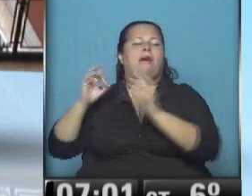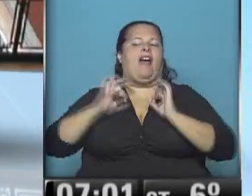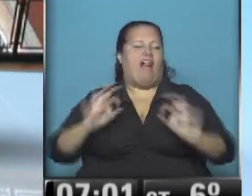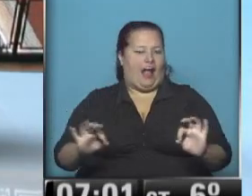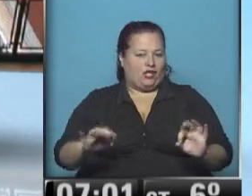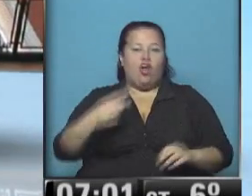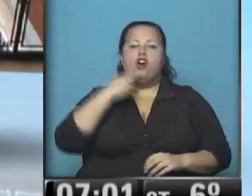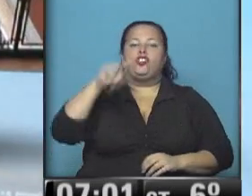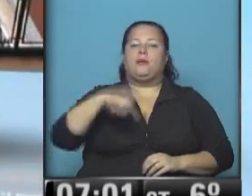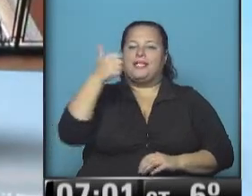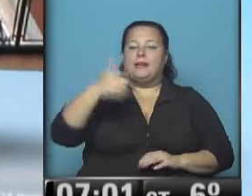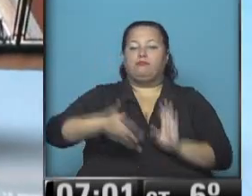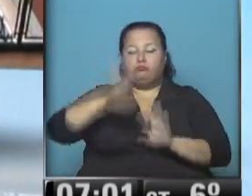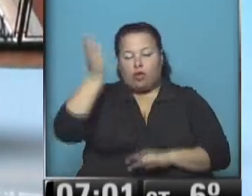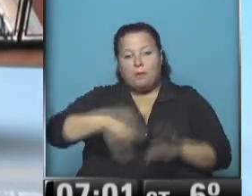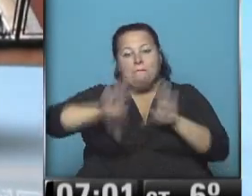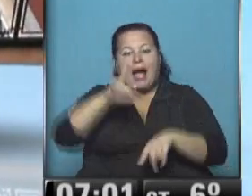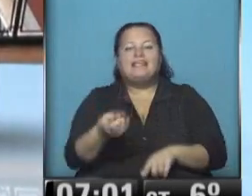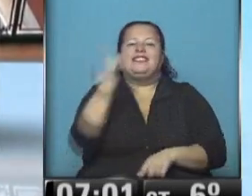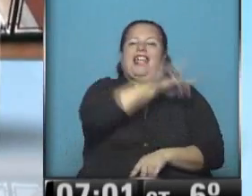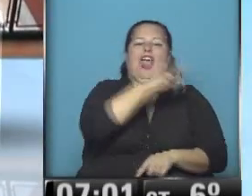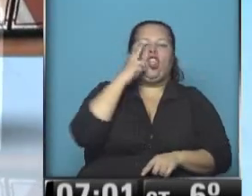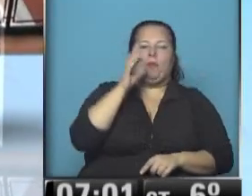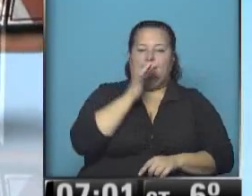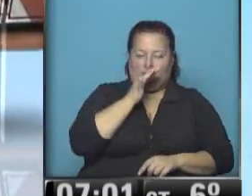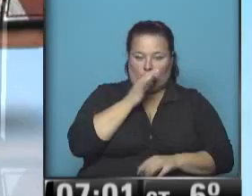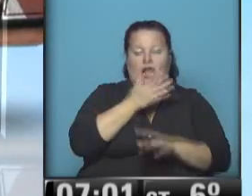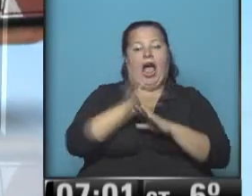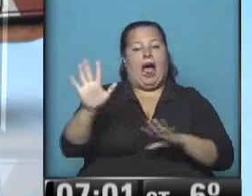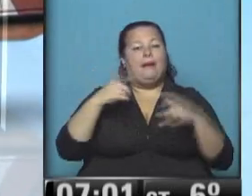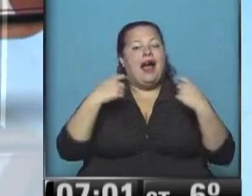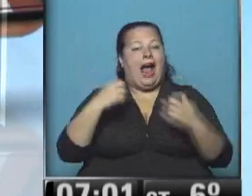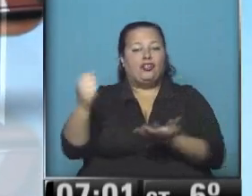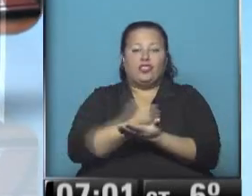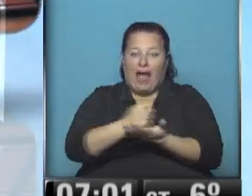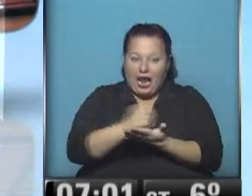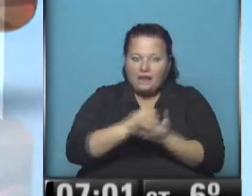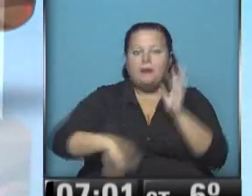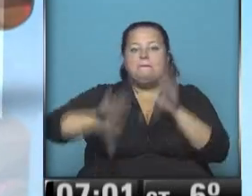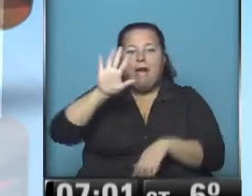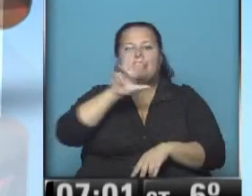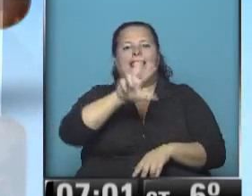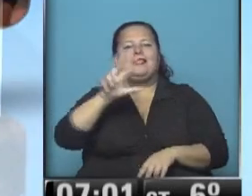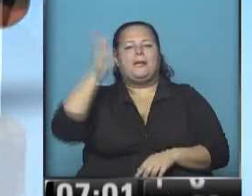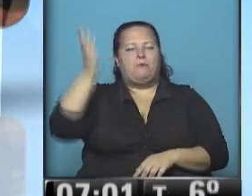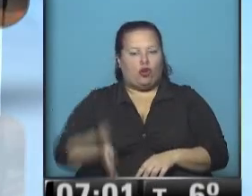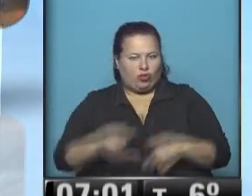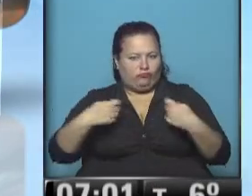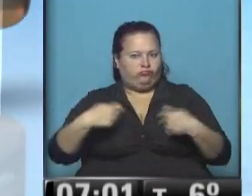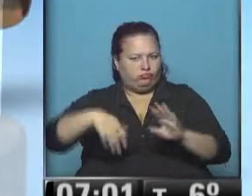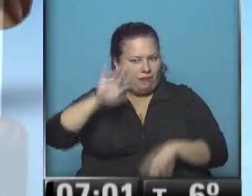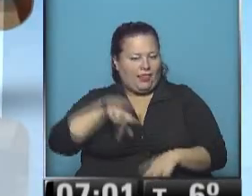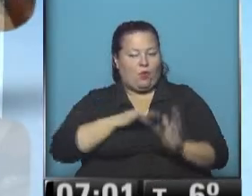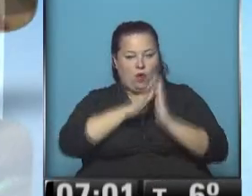extranjero, un 11,6% más que en el mismo periodo de 2014. Además, sus gastos con tarjeta aumentaron 33% en lo que va del